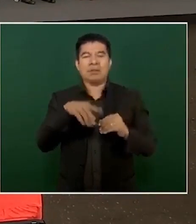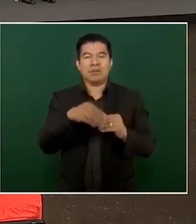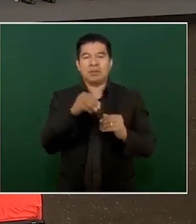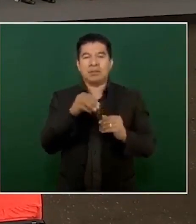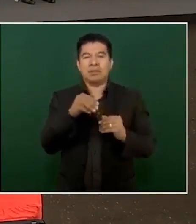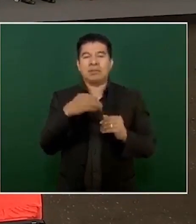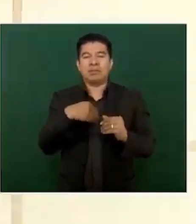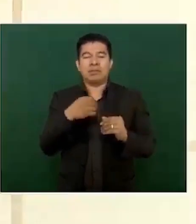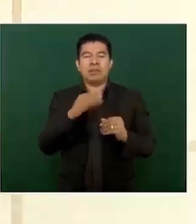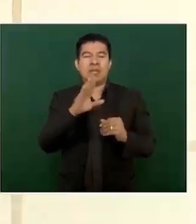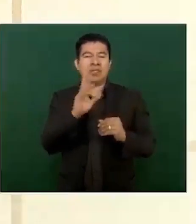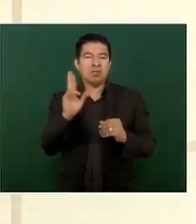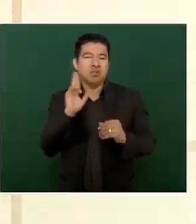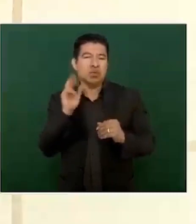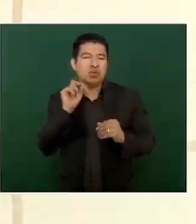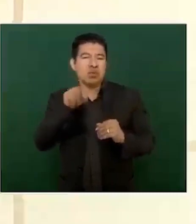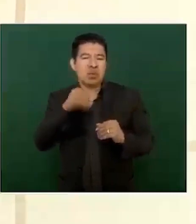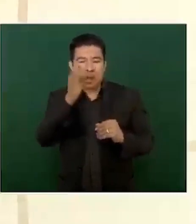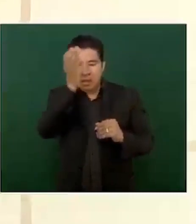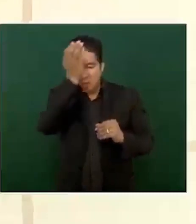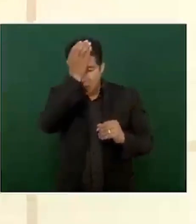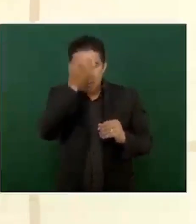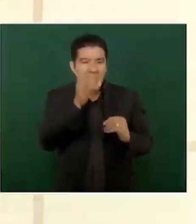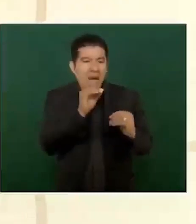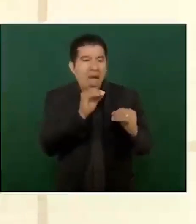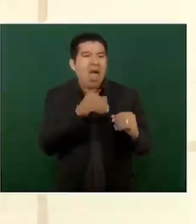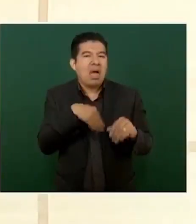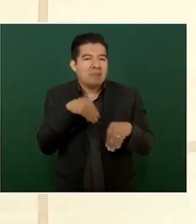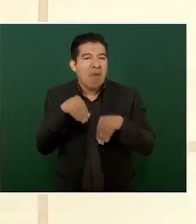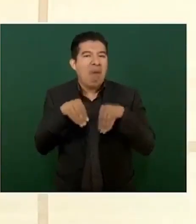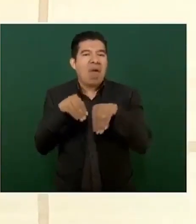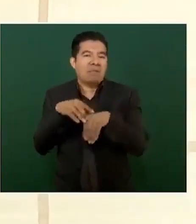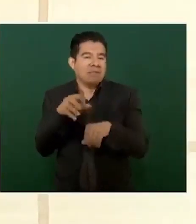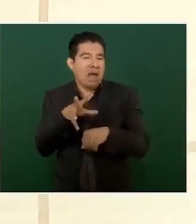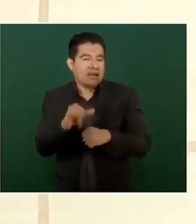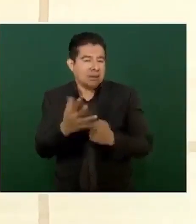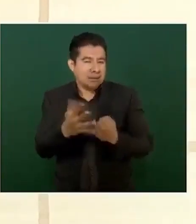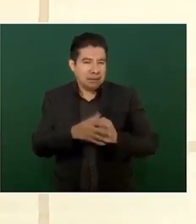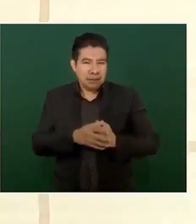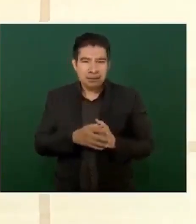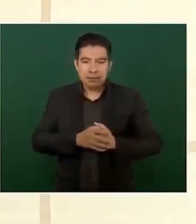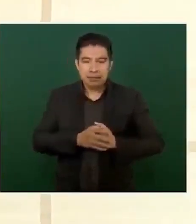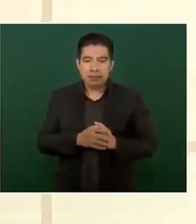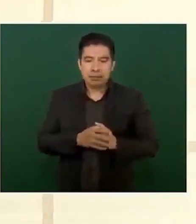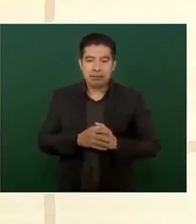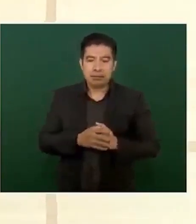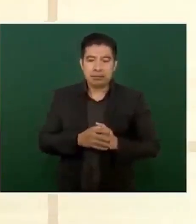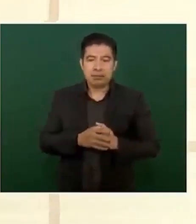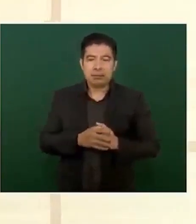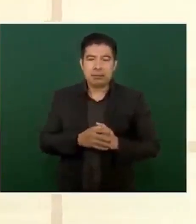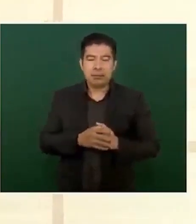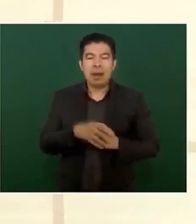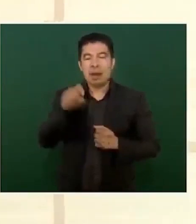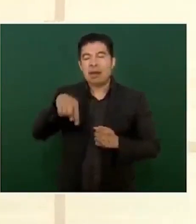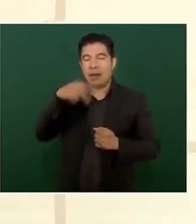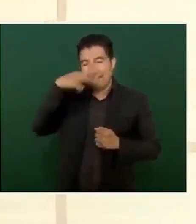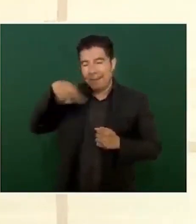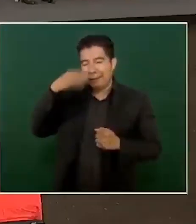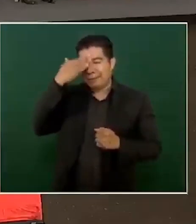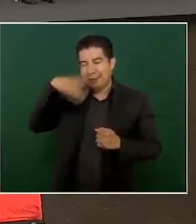Yo creo que eso es lo que significa Claro Vamos a decir Que eso es que significa Es lamentable Aquí en México Si sabemos